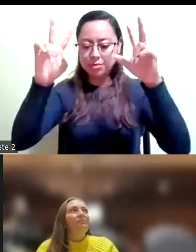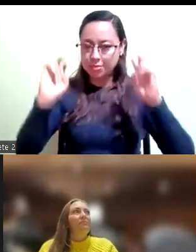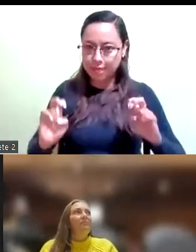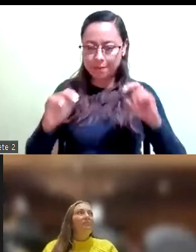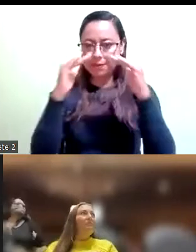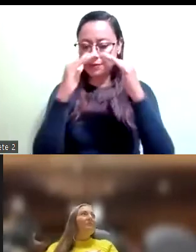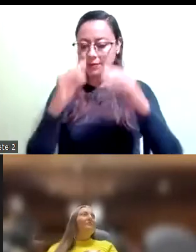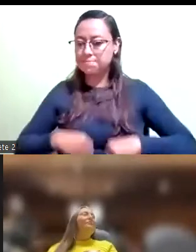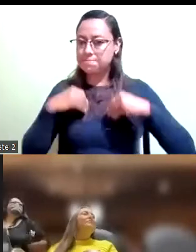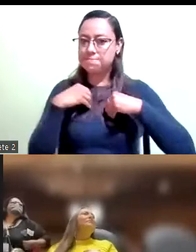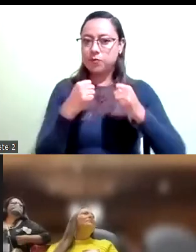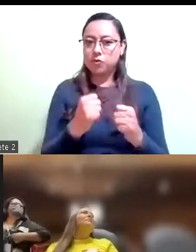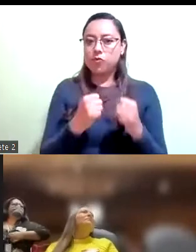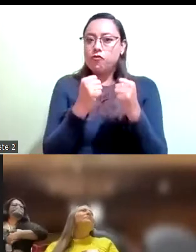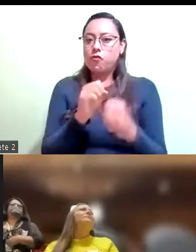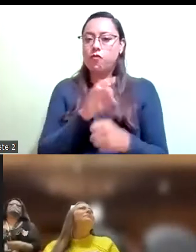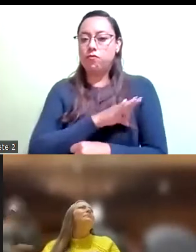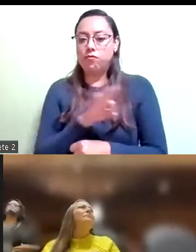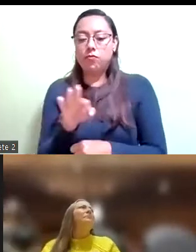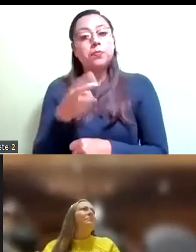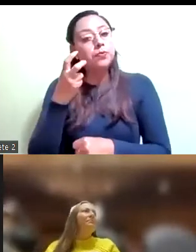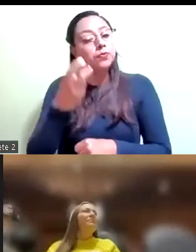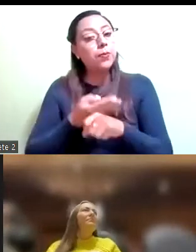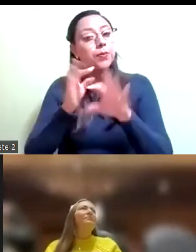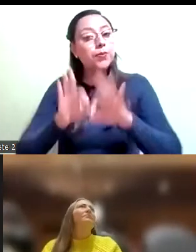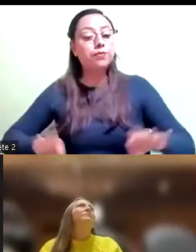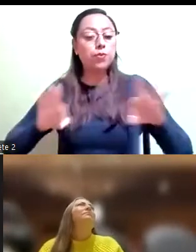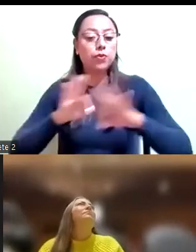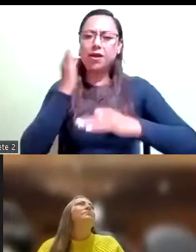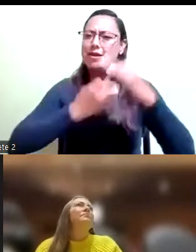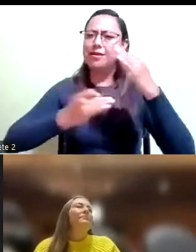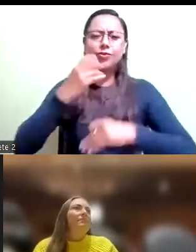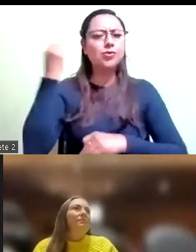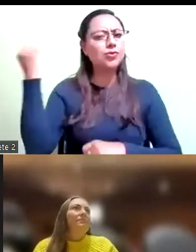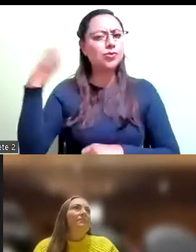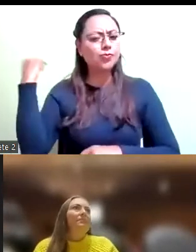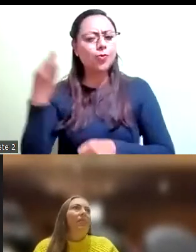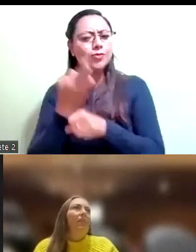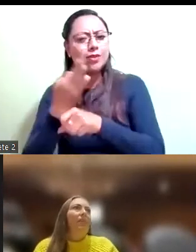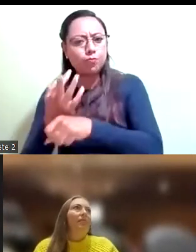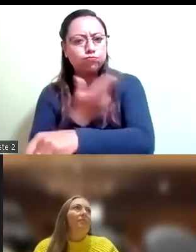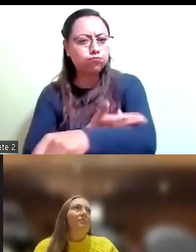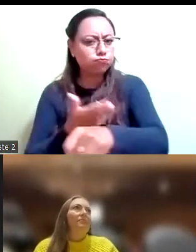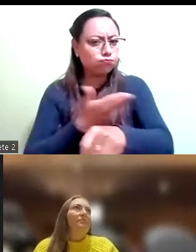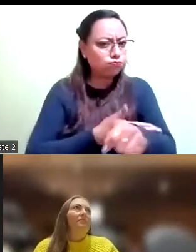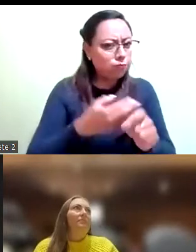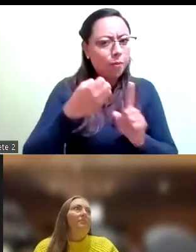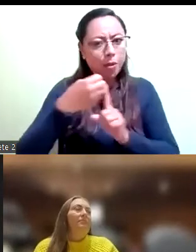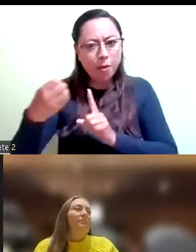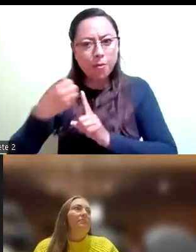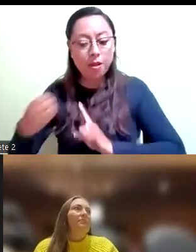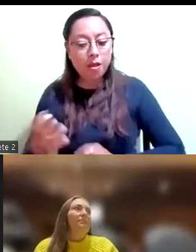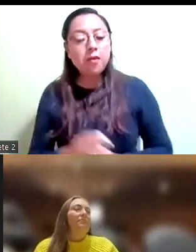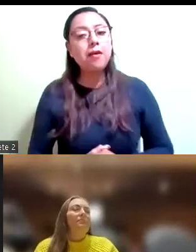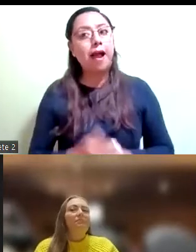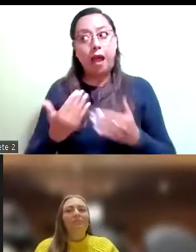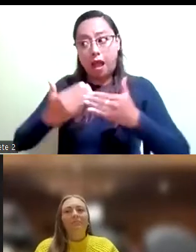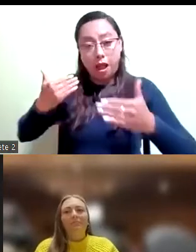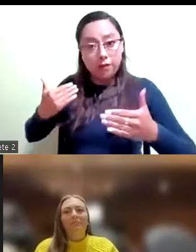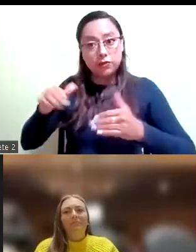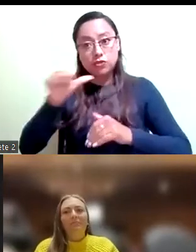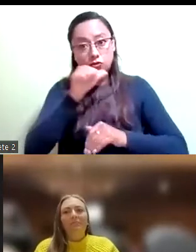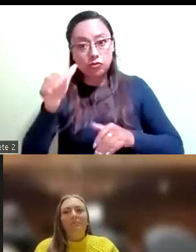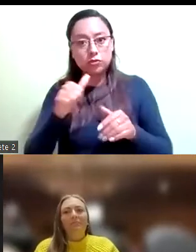me parece de verdad fundamental estos foros que está organizando. Me parece que no se habían organizado en otras